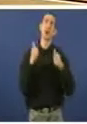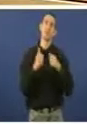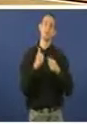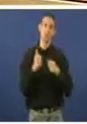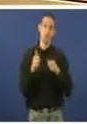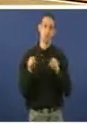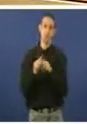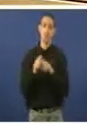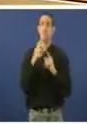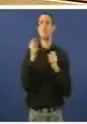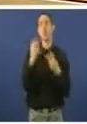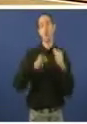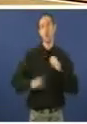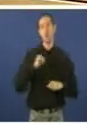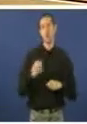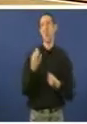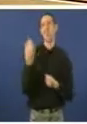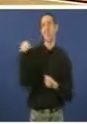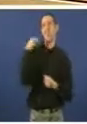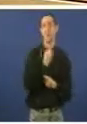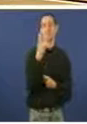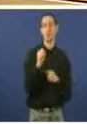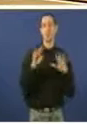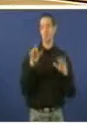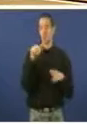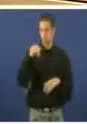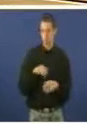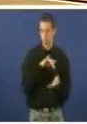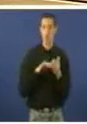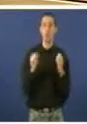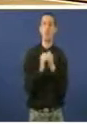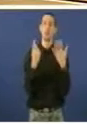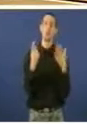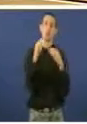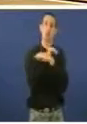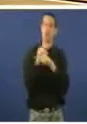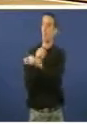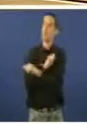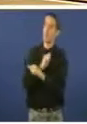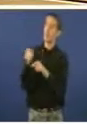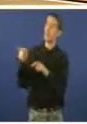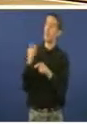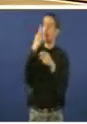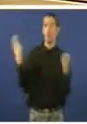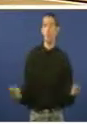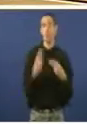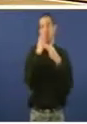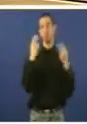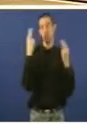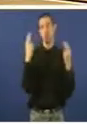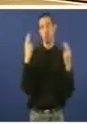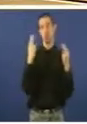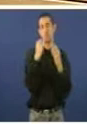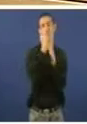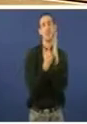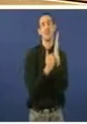ano 2009. Por certo, estamos a día 26 de outubro e ainda estamos a espera de que publiquen vostedes as listas de